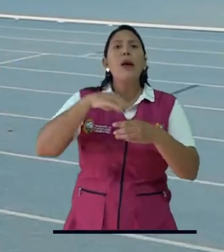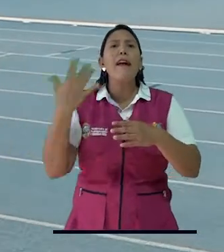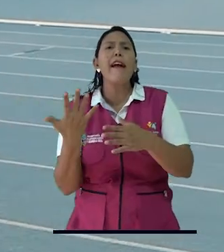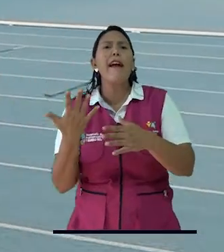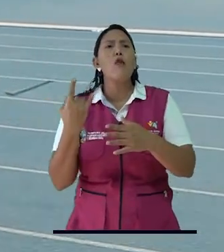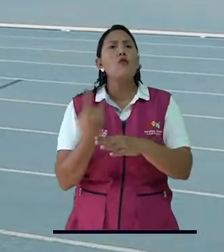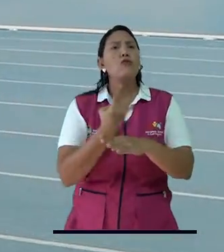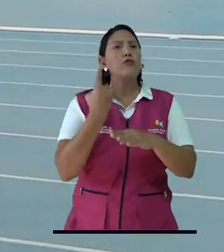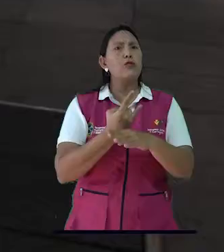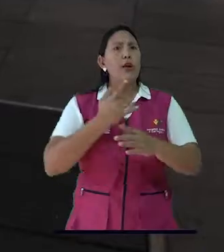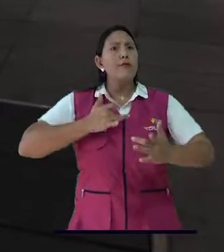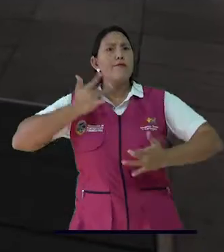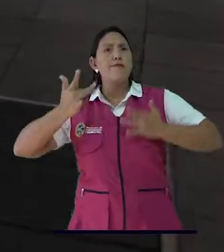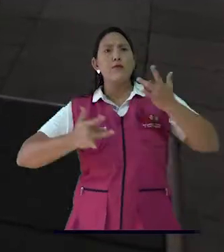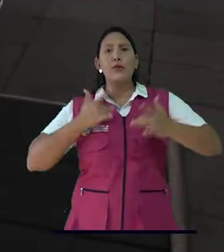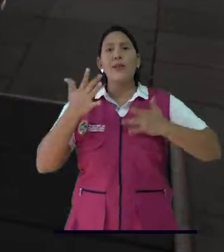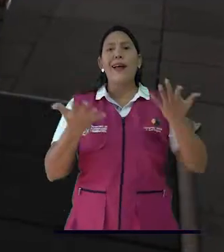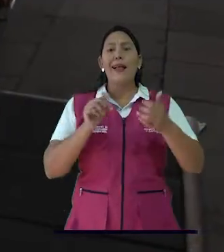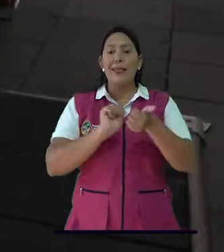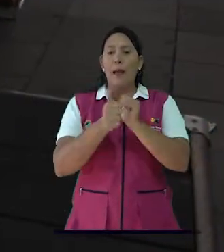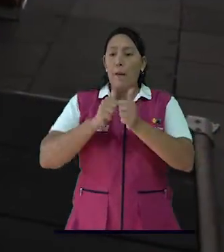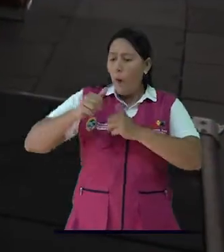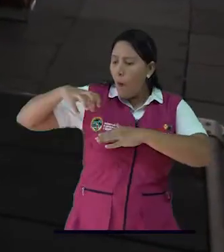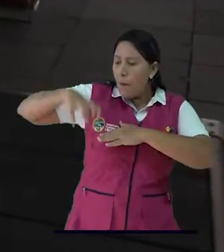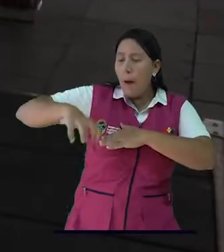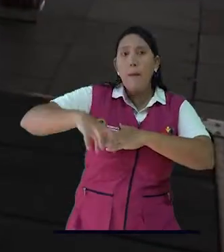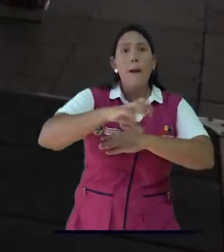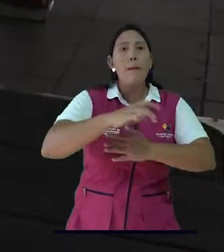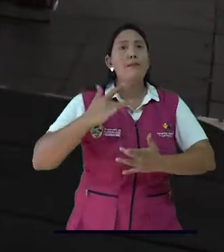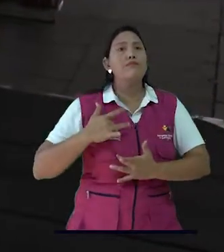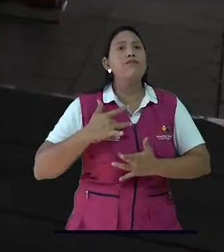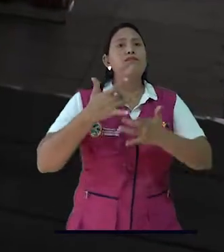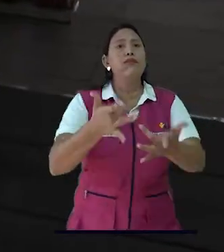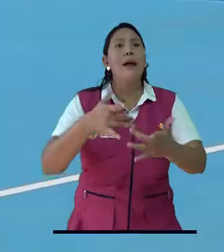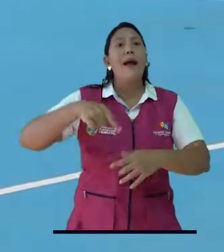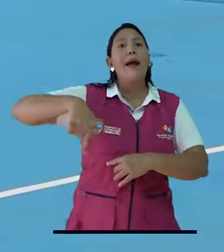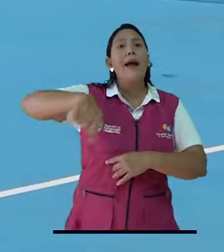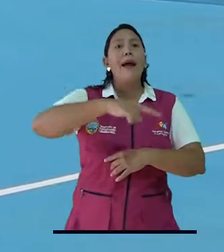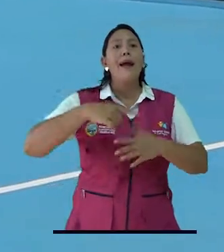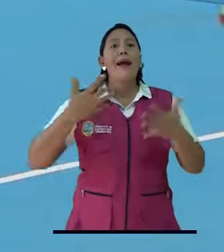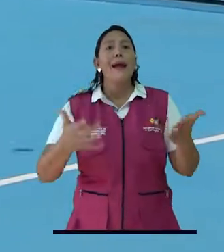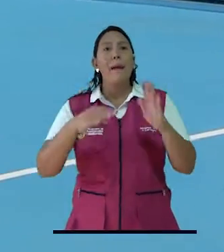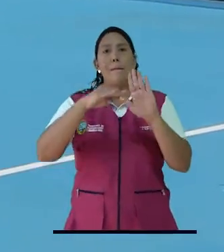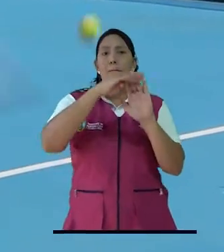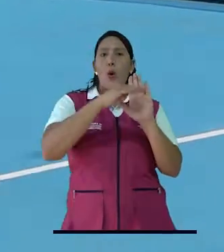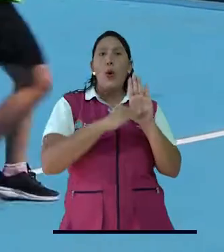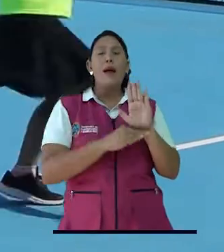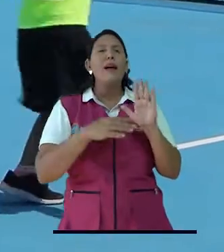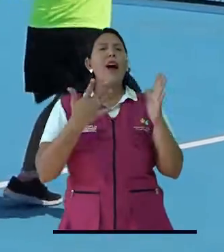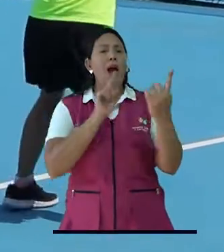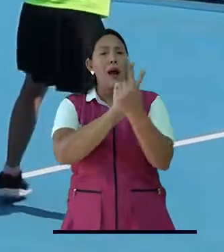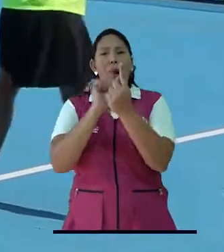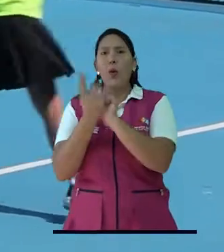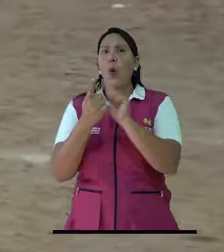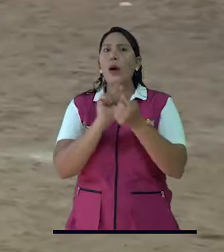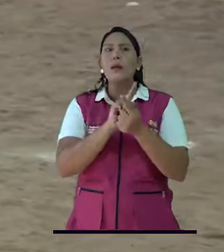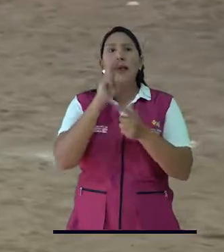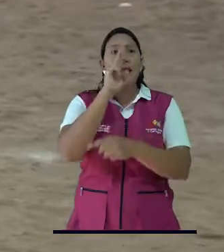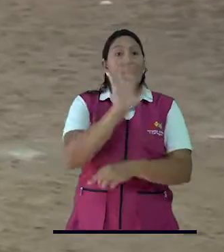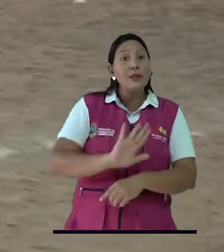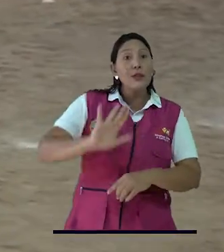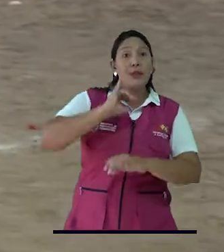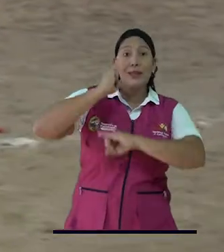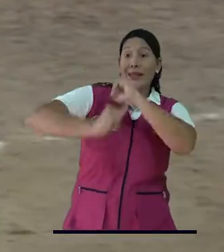hicieron uso y disfrutaron nuestros escenarios deportivos se beneficiaron de su reactivación, para lo que programamos encuentros